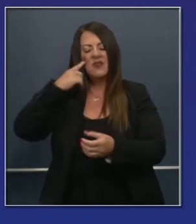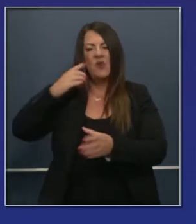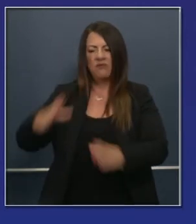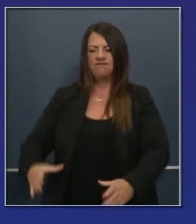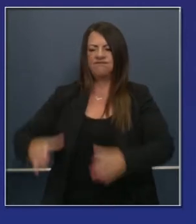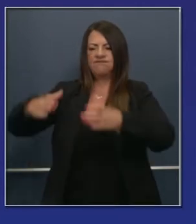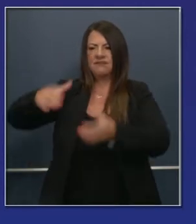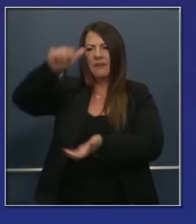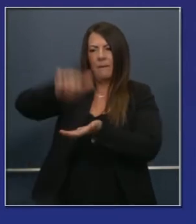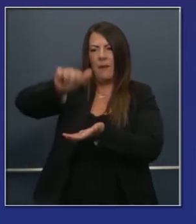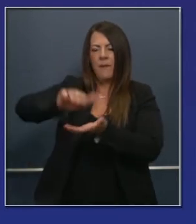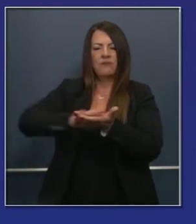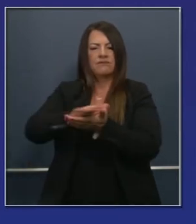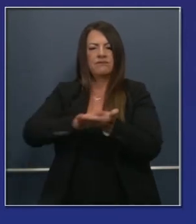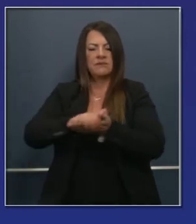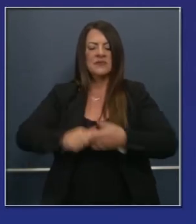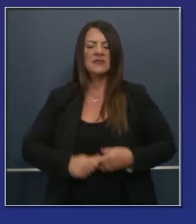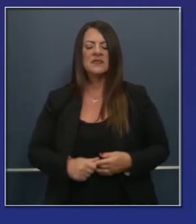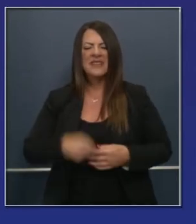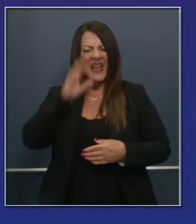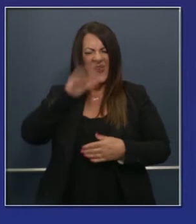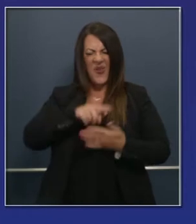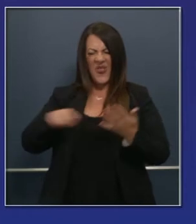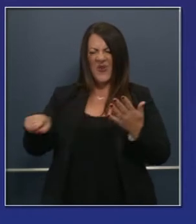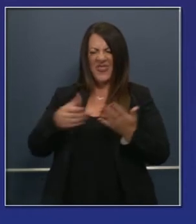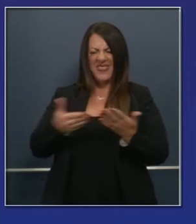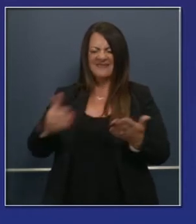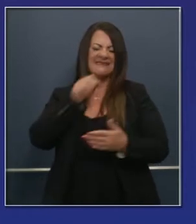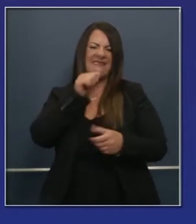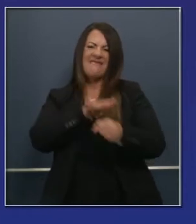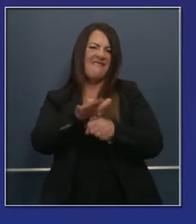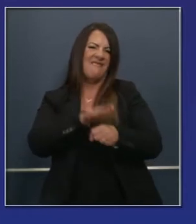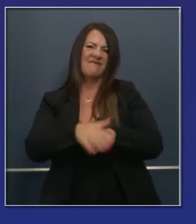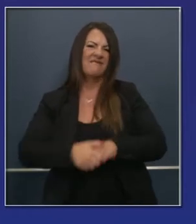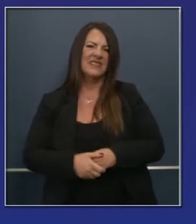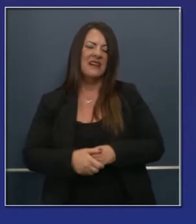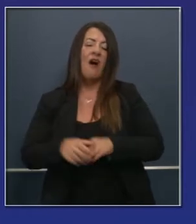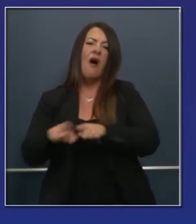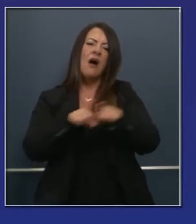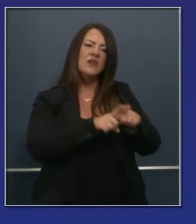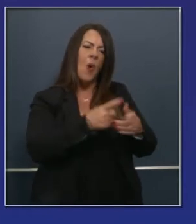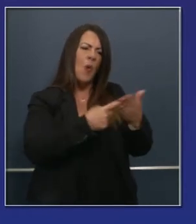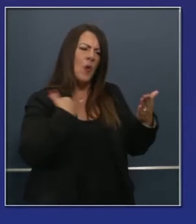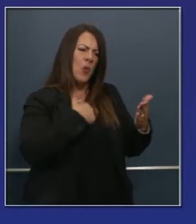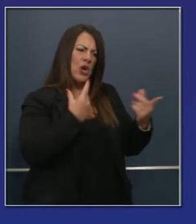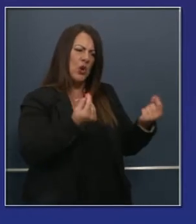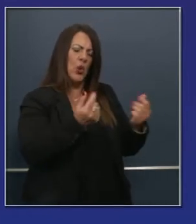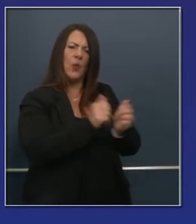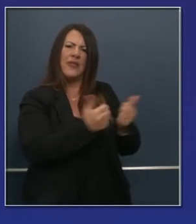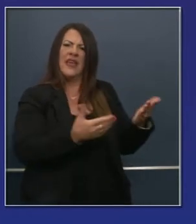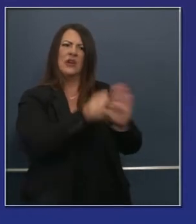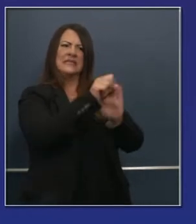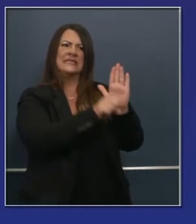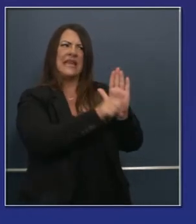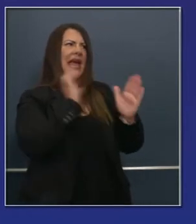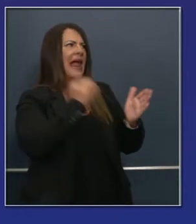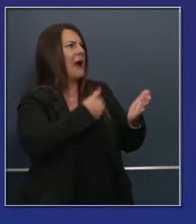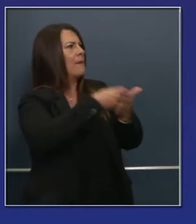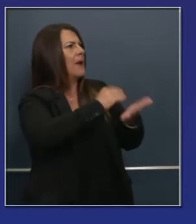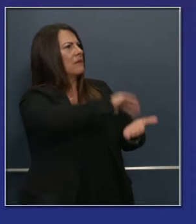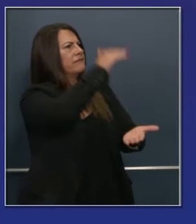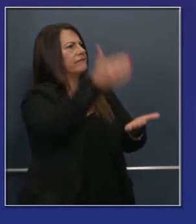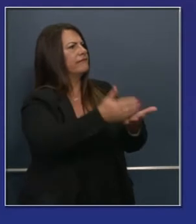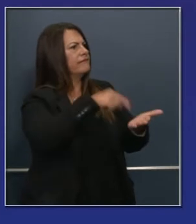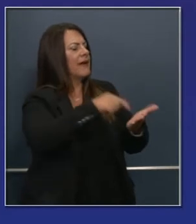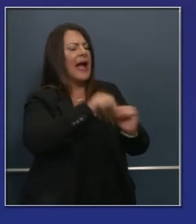de manos. Y hablaré dentro de un momento de qué es lo que pudimos hacer exitosamente con el presupuesto que tenemos para tener